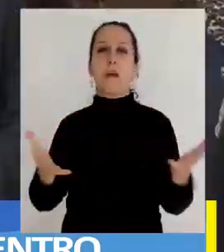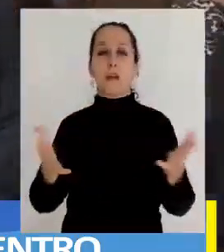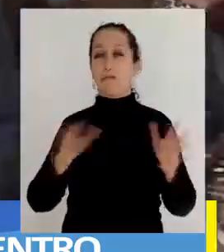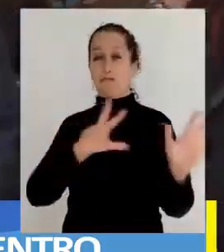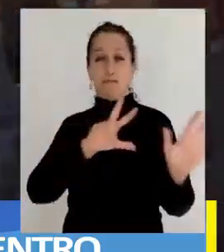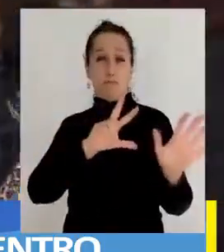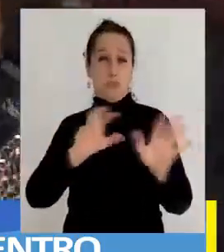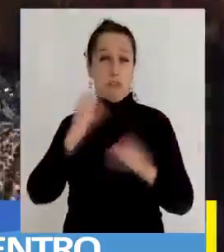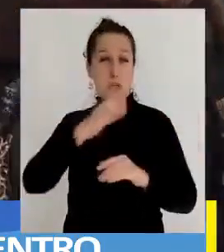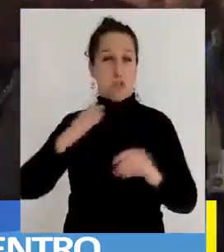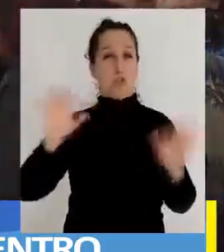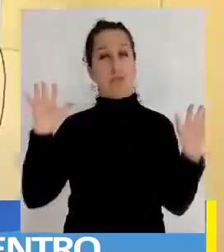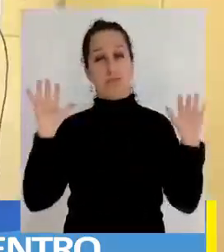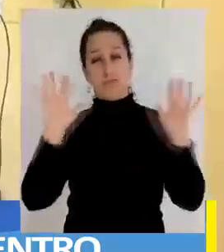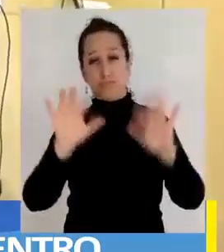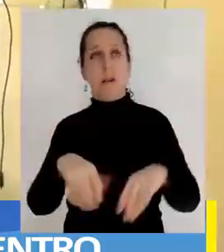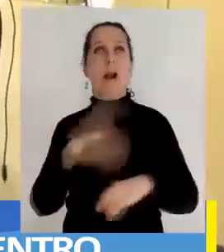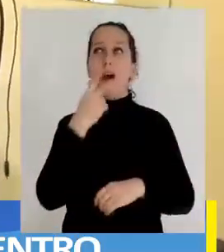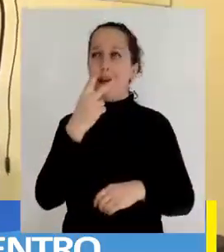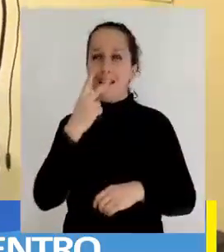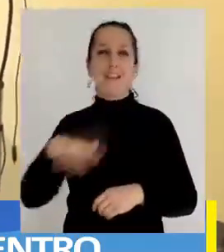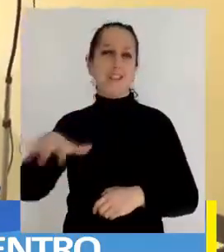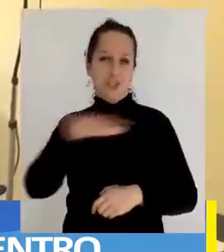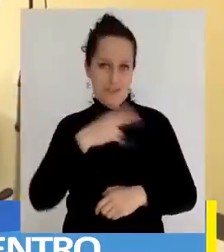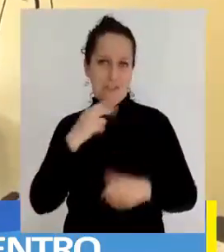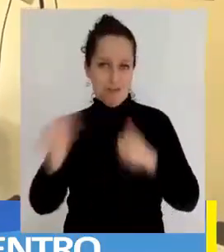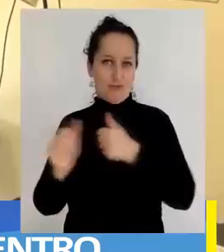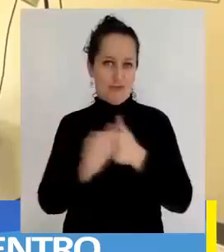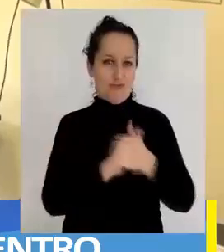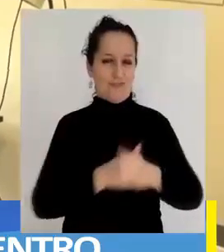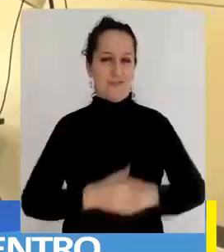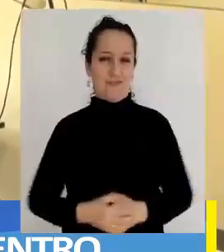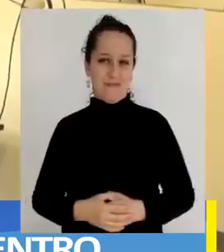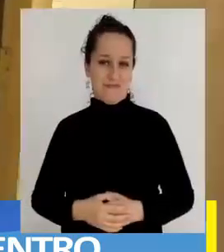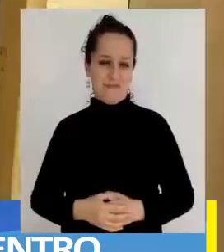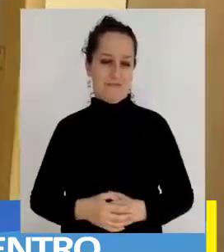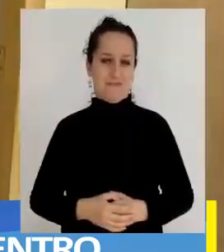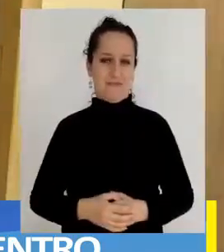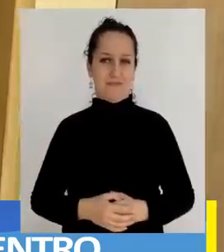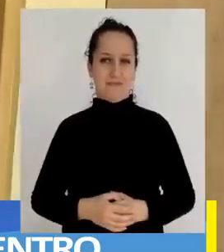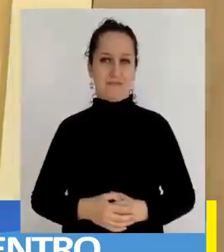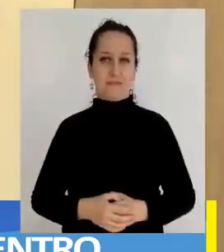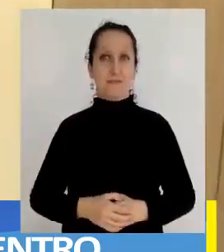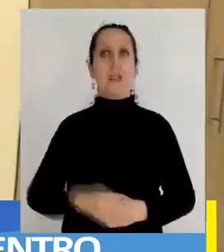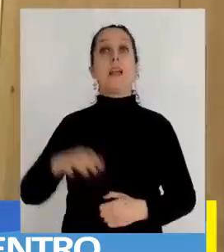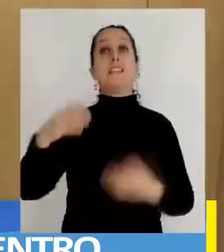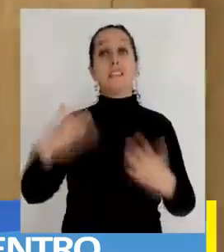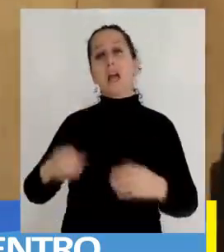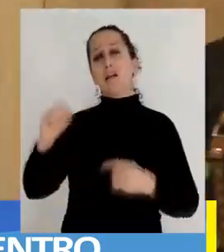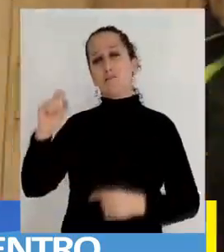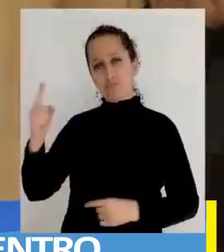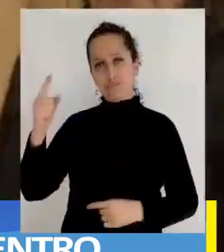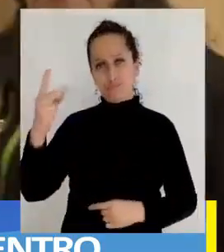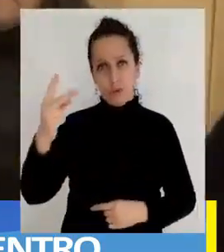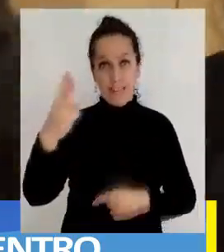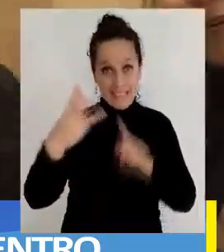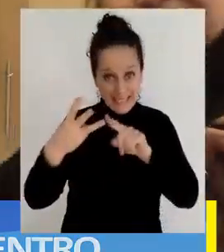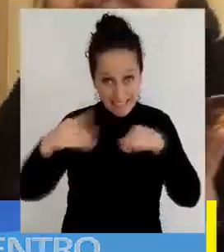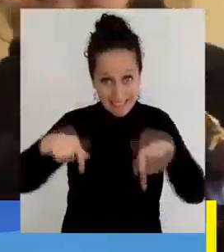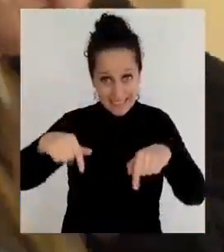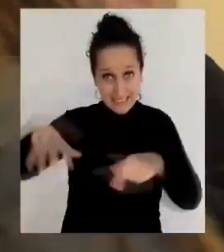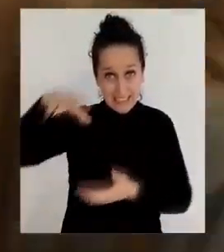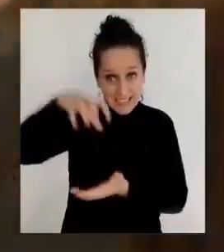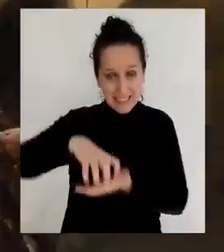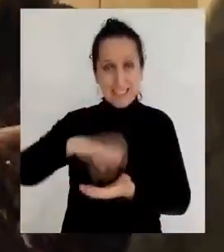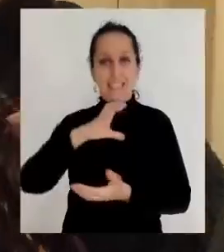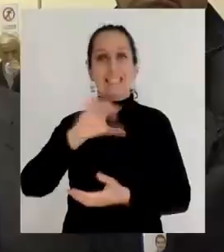por más de 800 vecinos y vecinas de Lorenzo Arenas. Este es el tercer SIAM que se suma a la comuna de